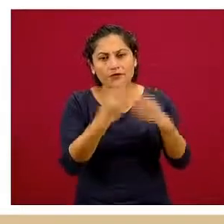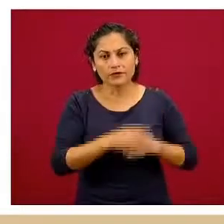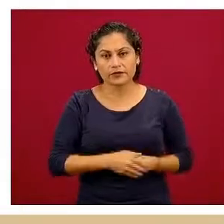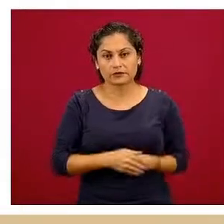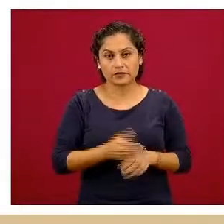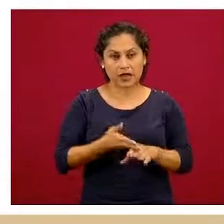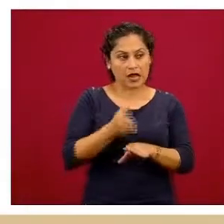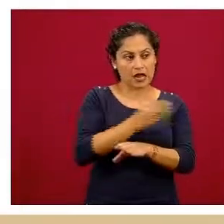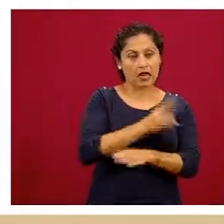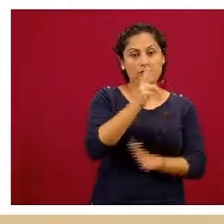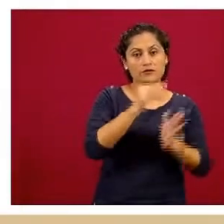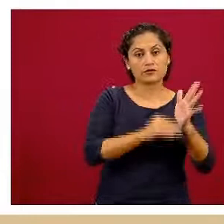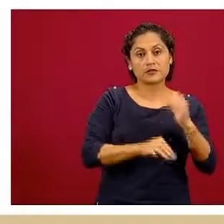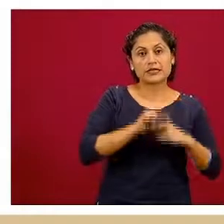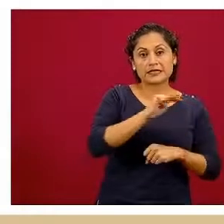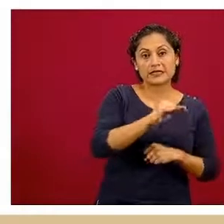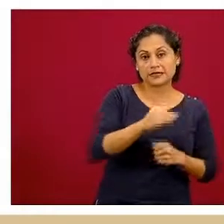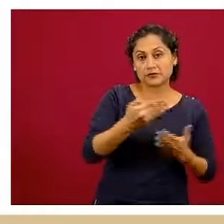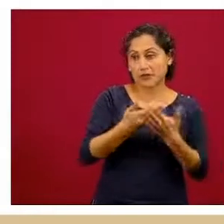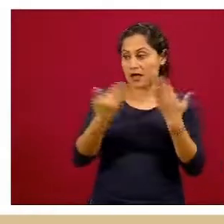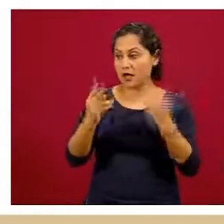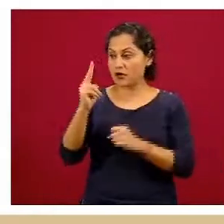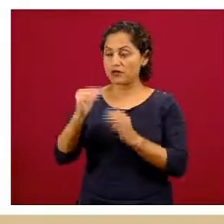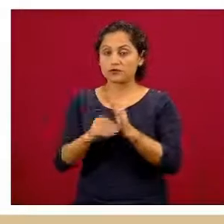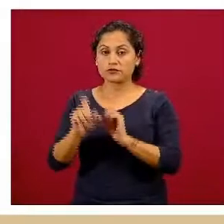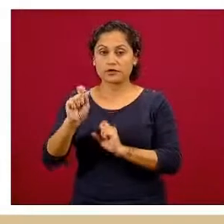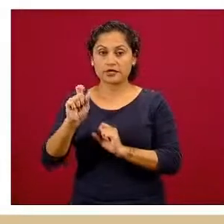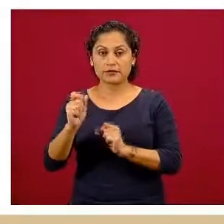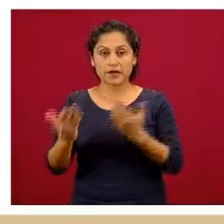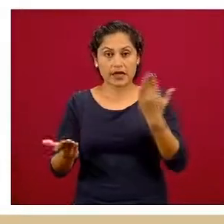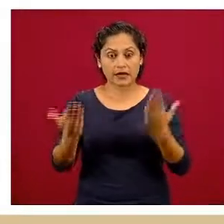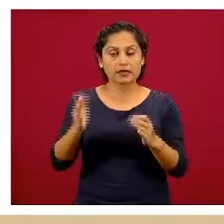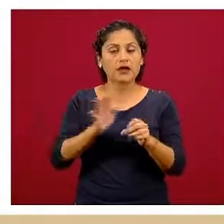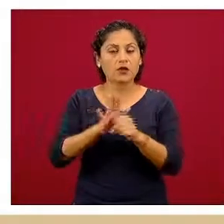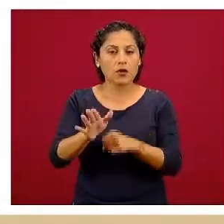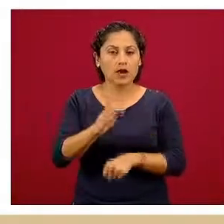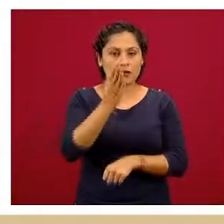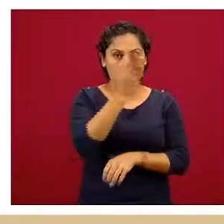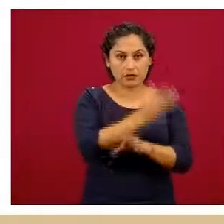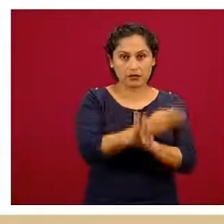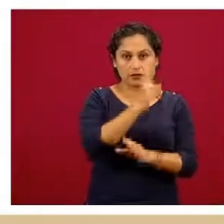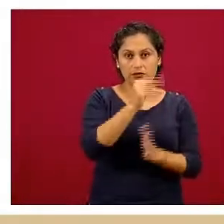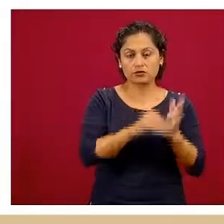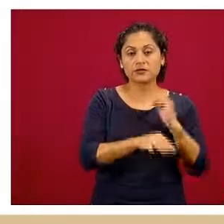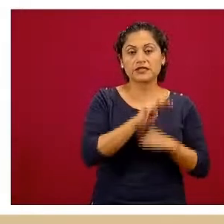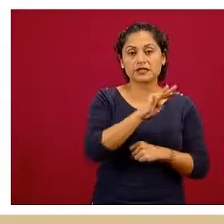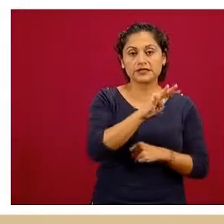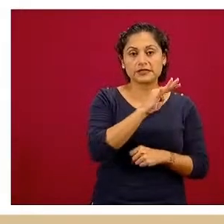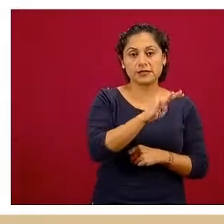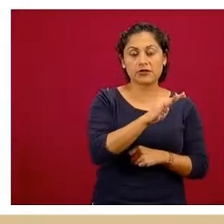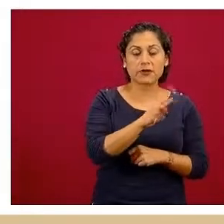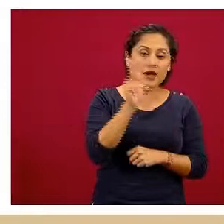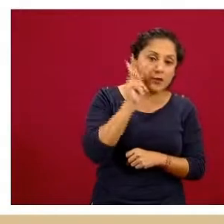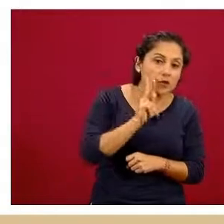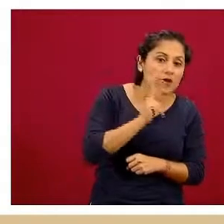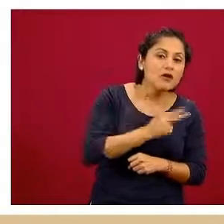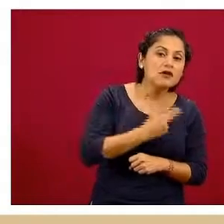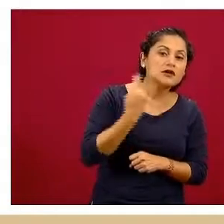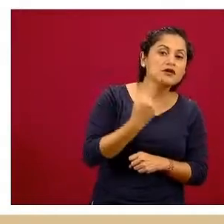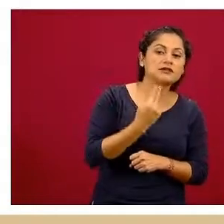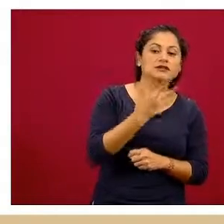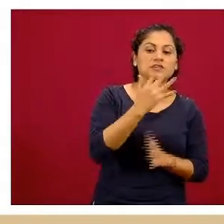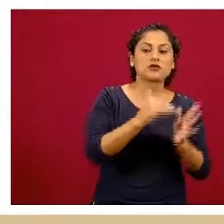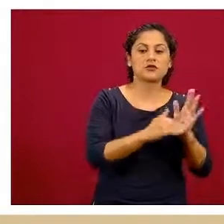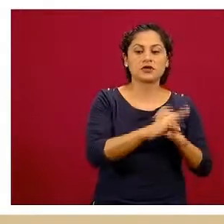2019 respecto del 20 es que en 2019 intentos subieron 5.464